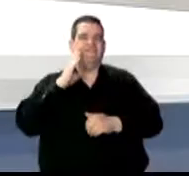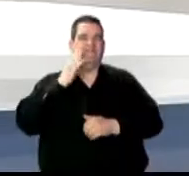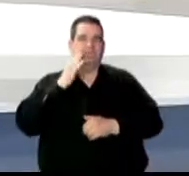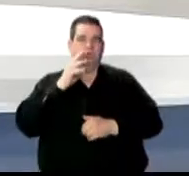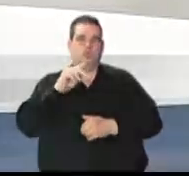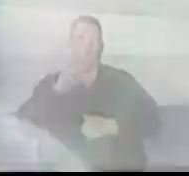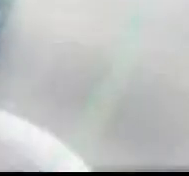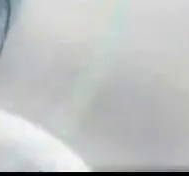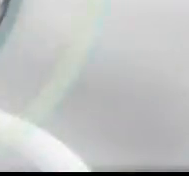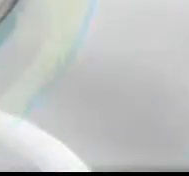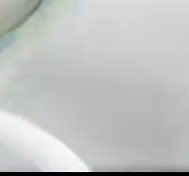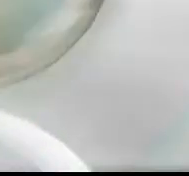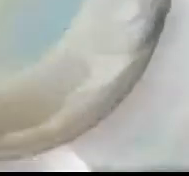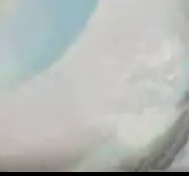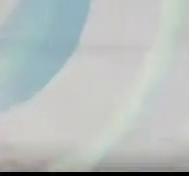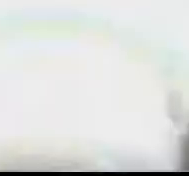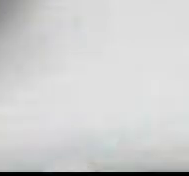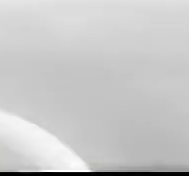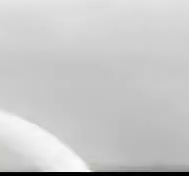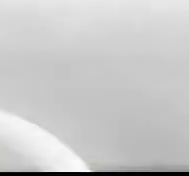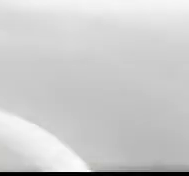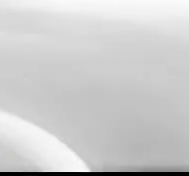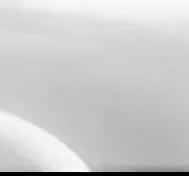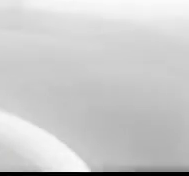de los 3